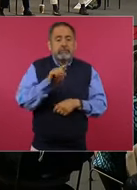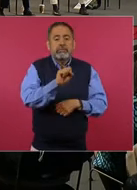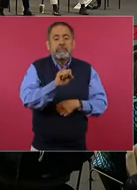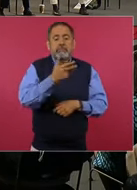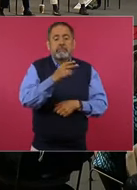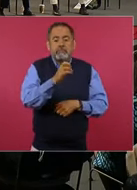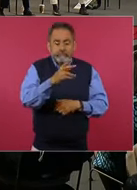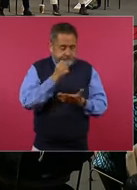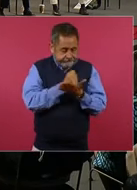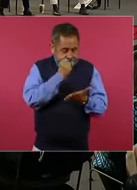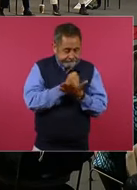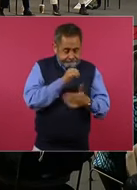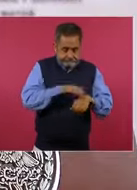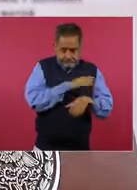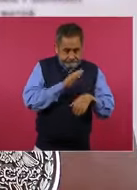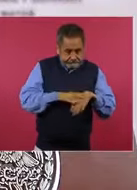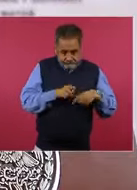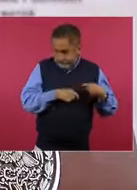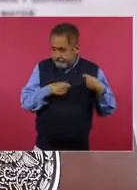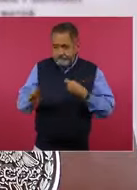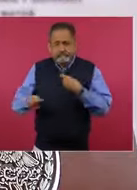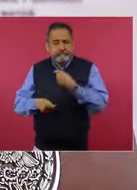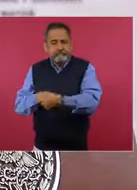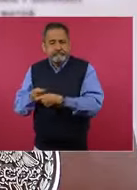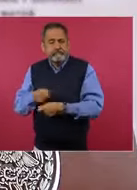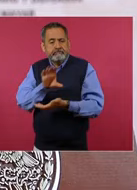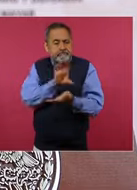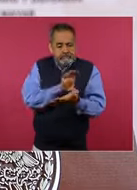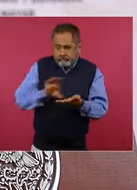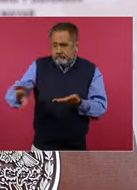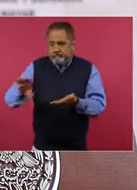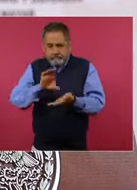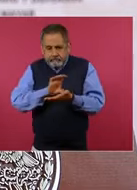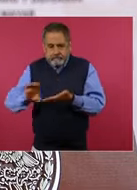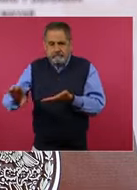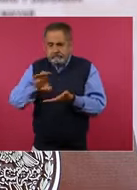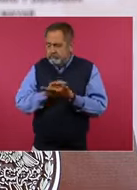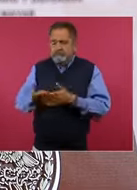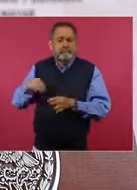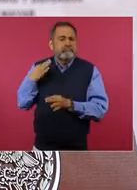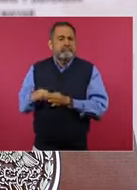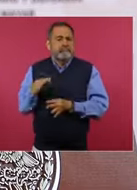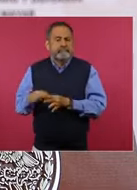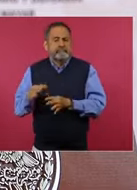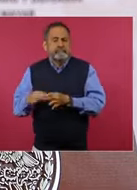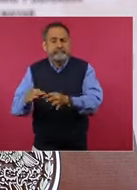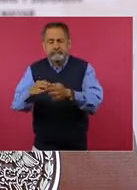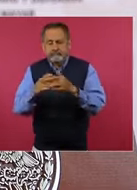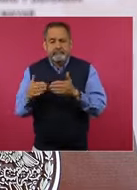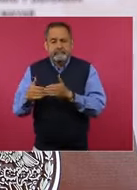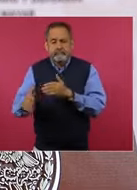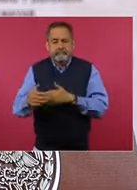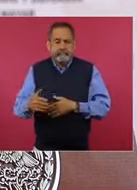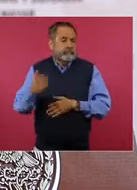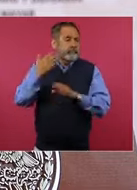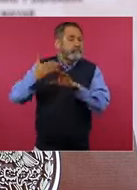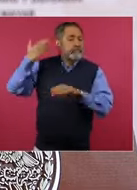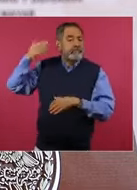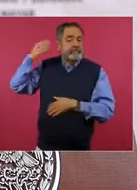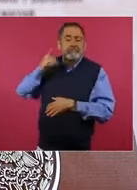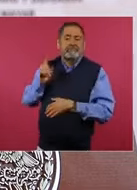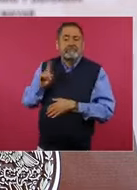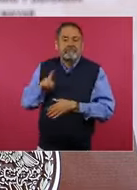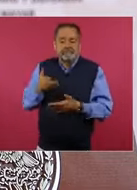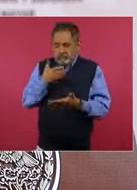recursos que de otra manera simplemente seguirían afectando a los trabajadores sin generar antigüedad. Entonces, pues estamos